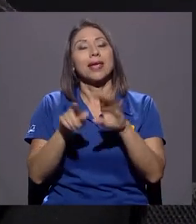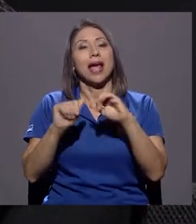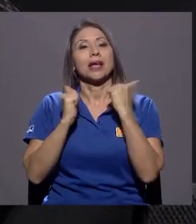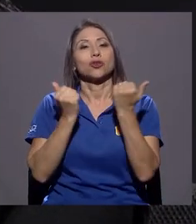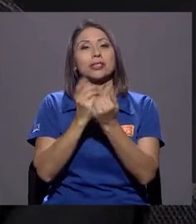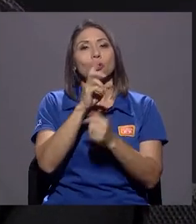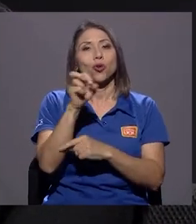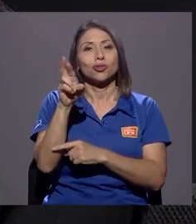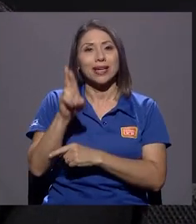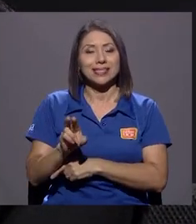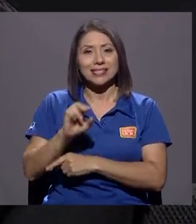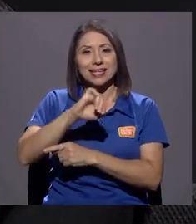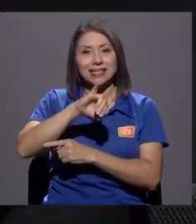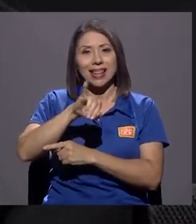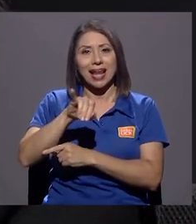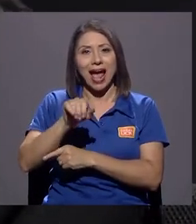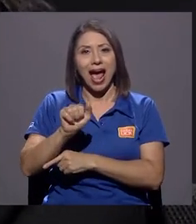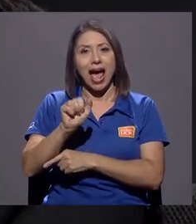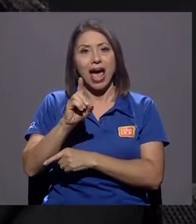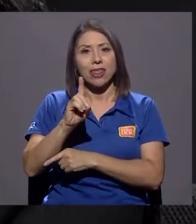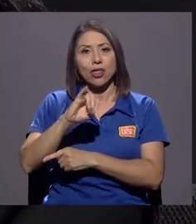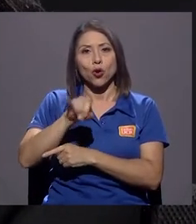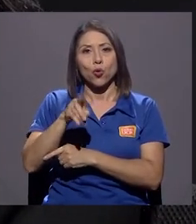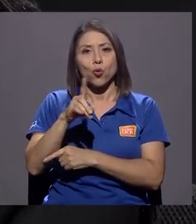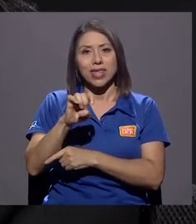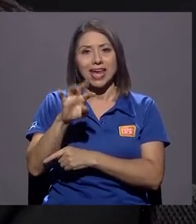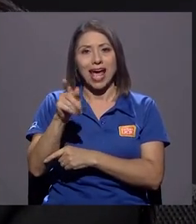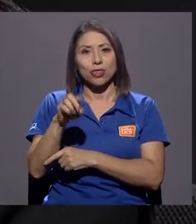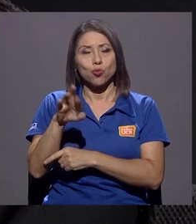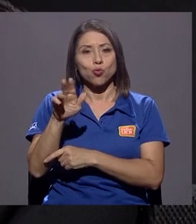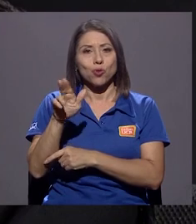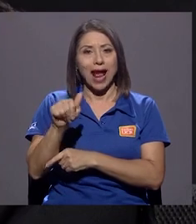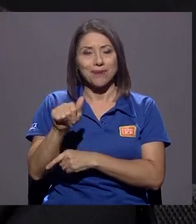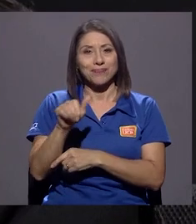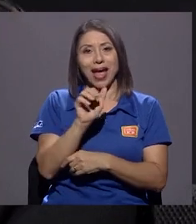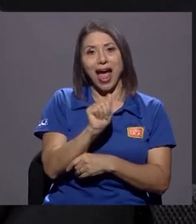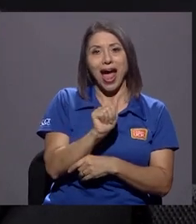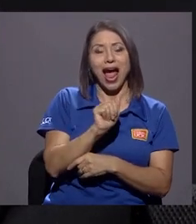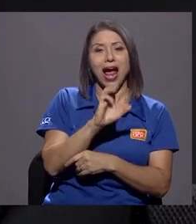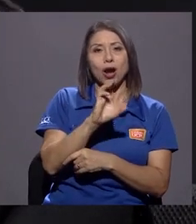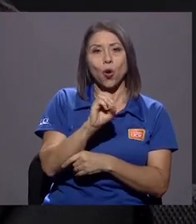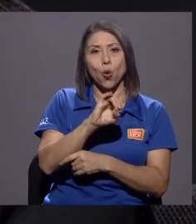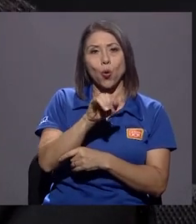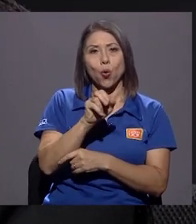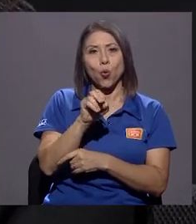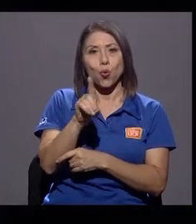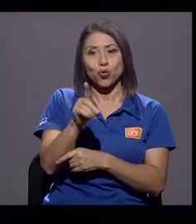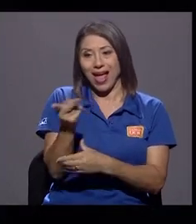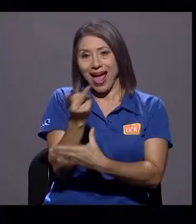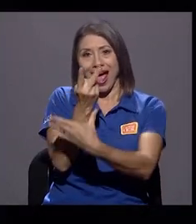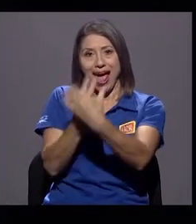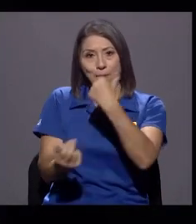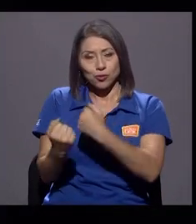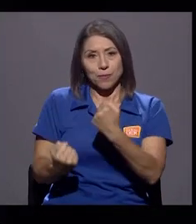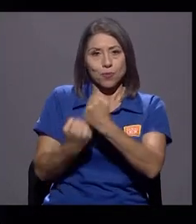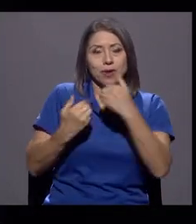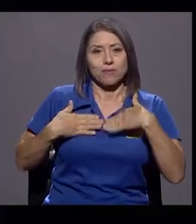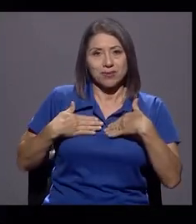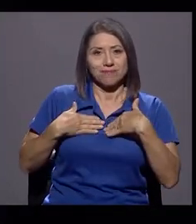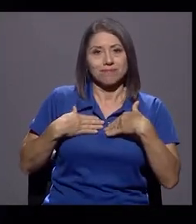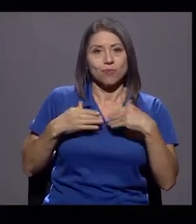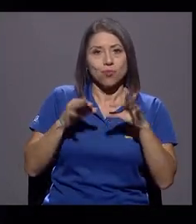de la Judicatura, me dieron la mano. Este, yo creo que eso fue absolutamente importante. ¿Y estuvieron dispuestos a